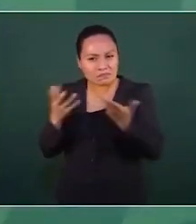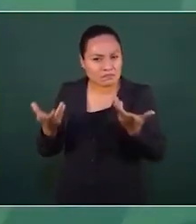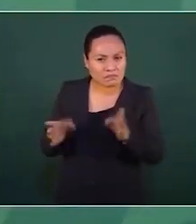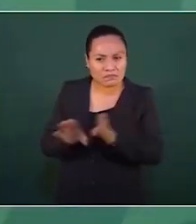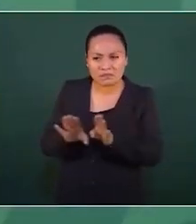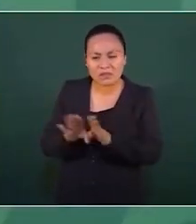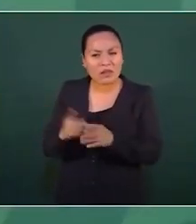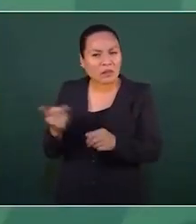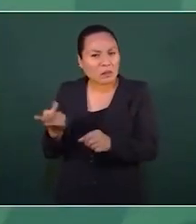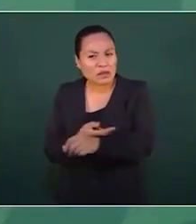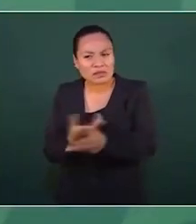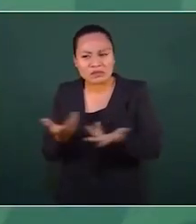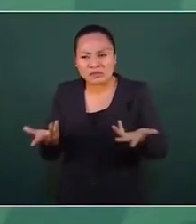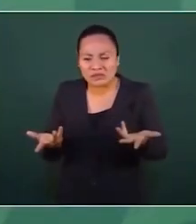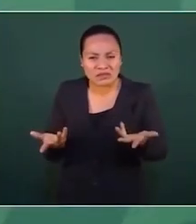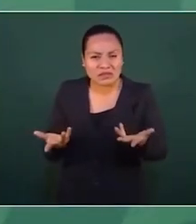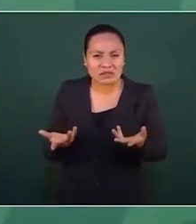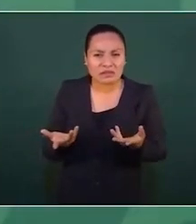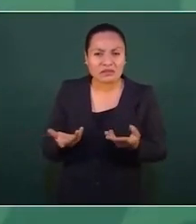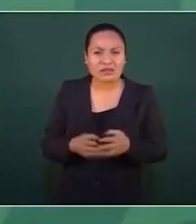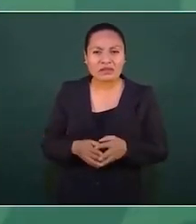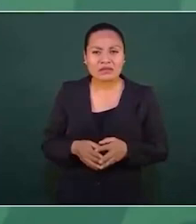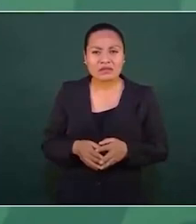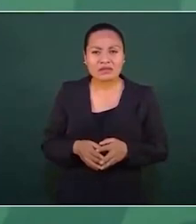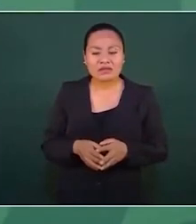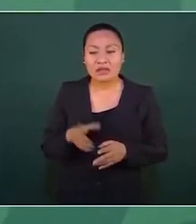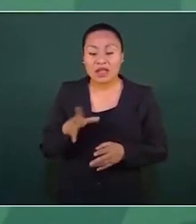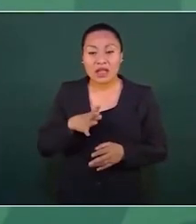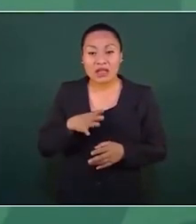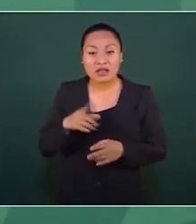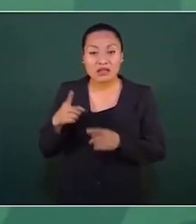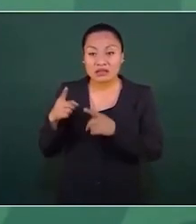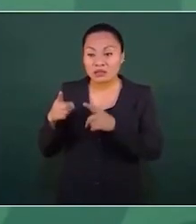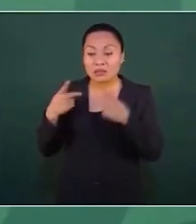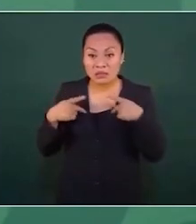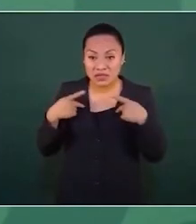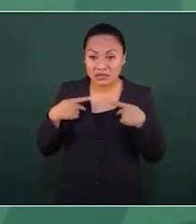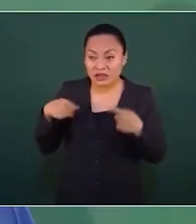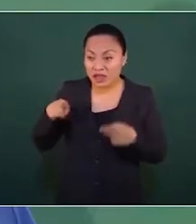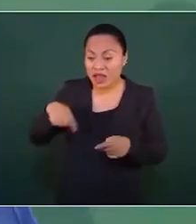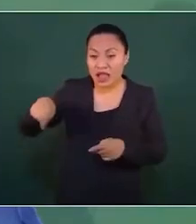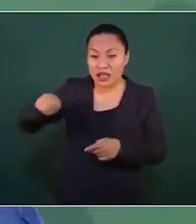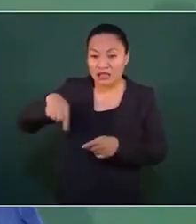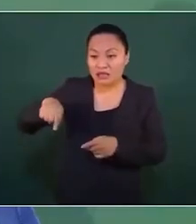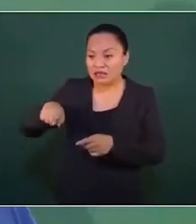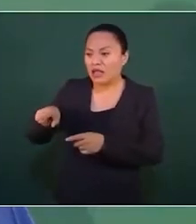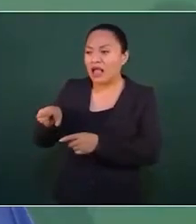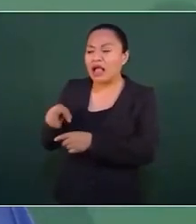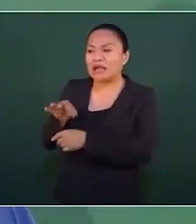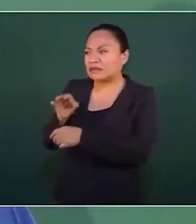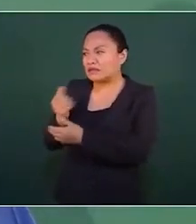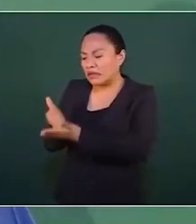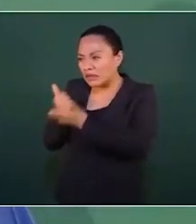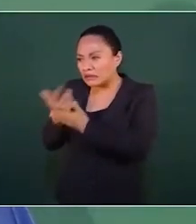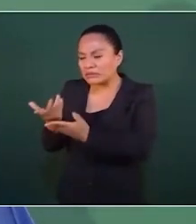medios, fueron capaces hasta de movilizar a padres, a niños,